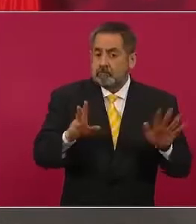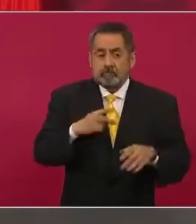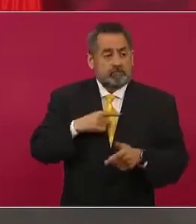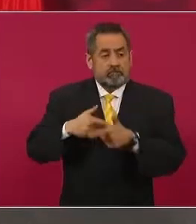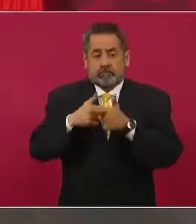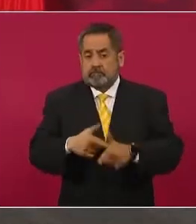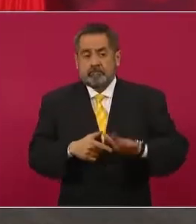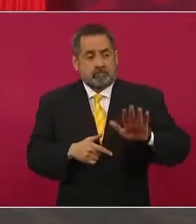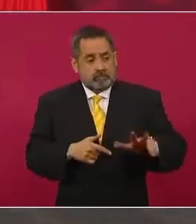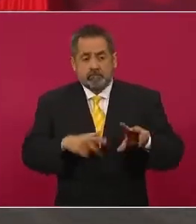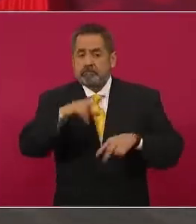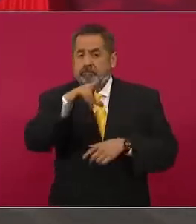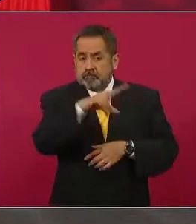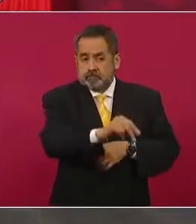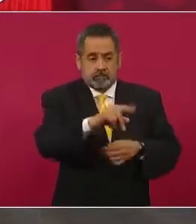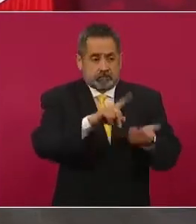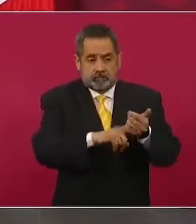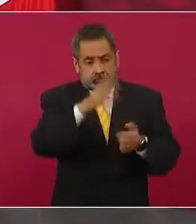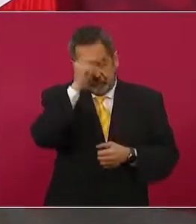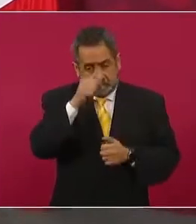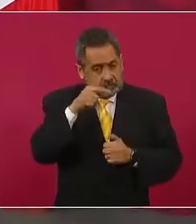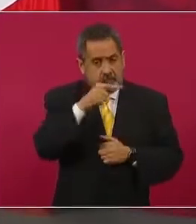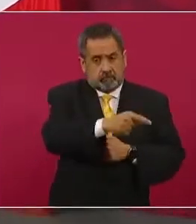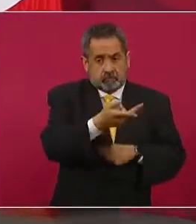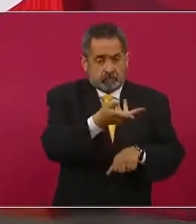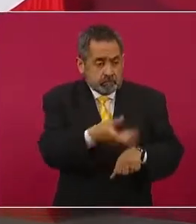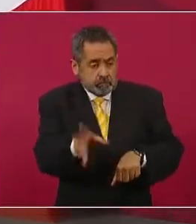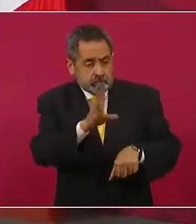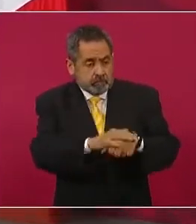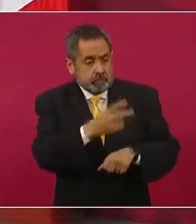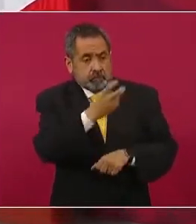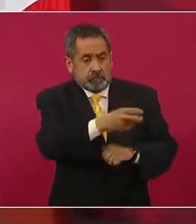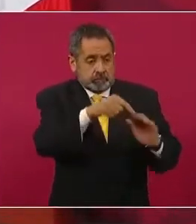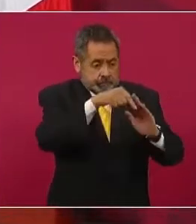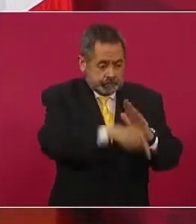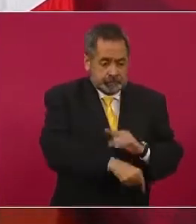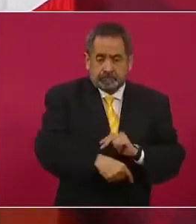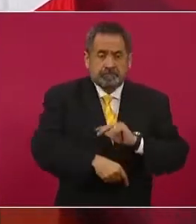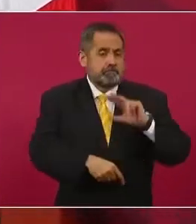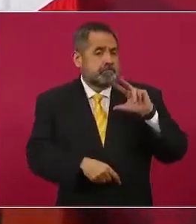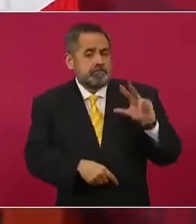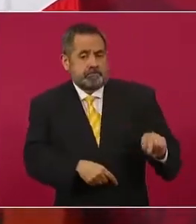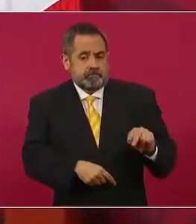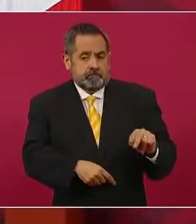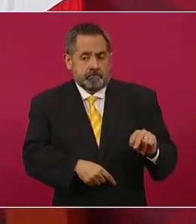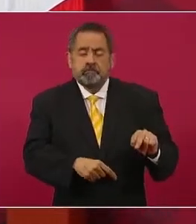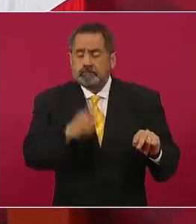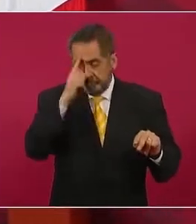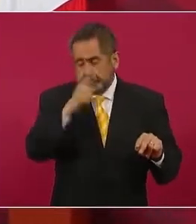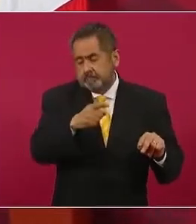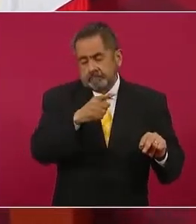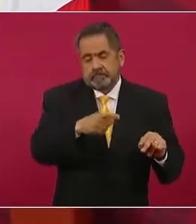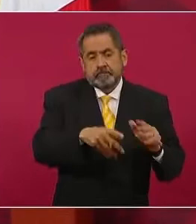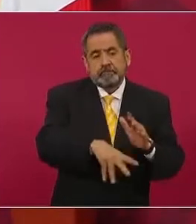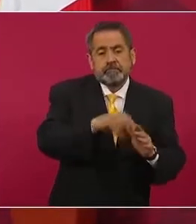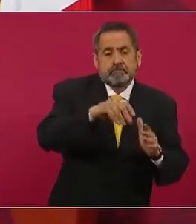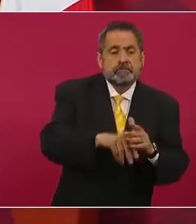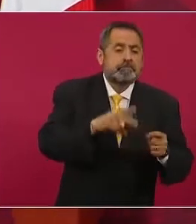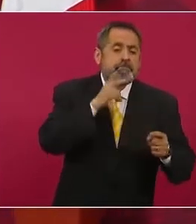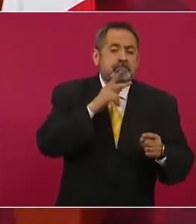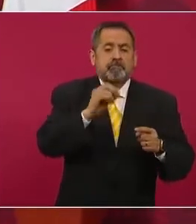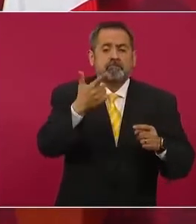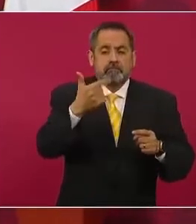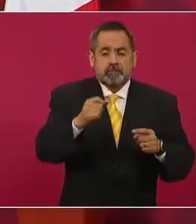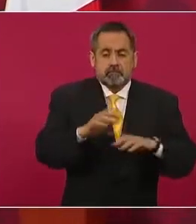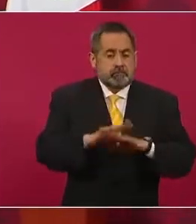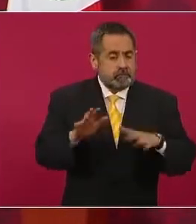esa política pública de no permitir que se utilice el fracking para la explotación de petróleo o